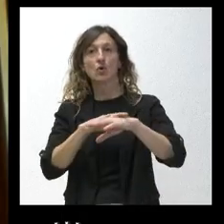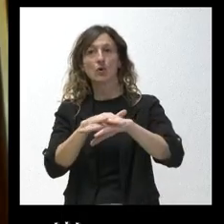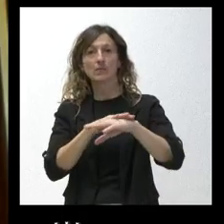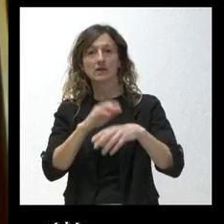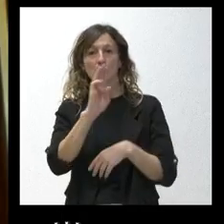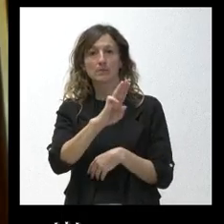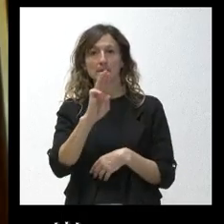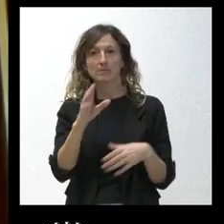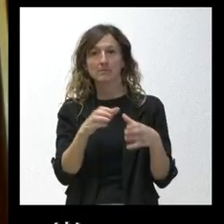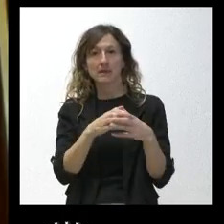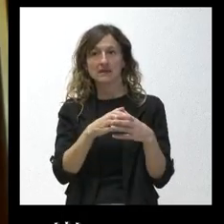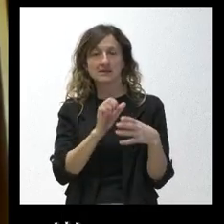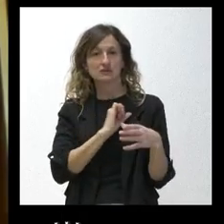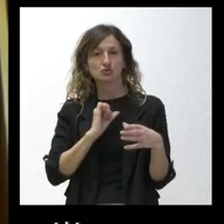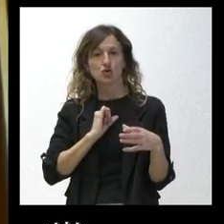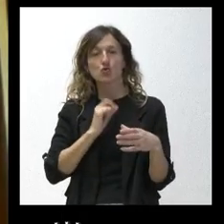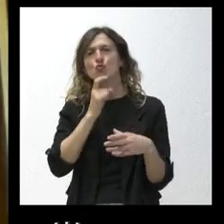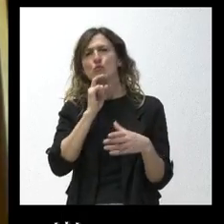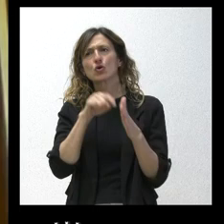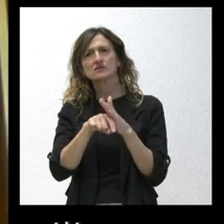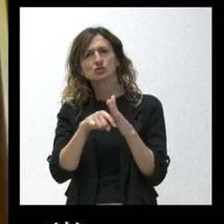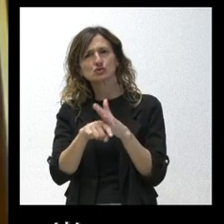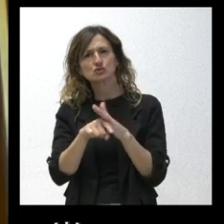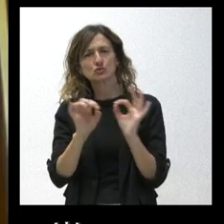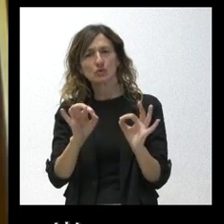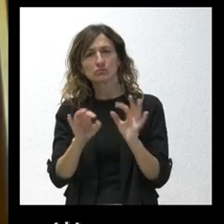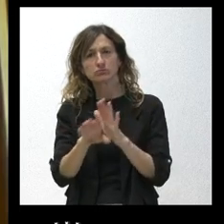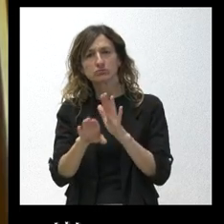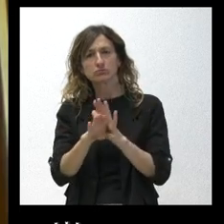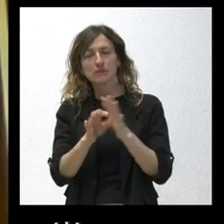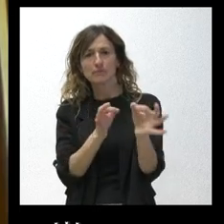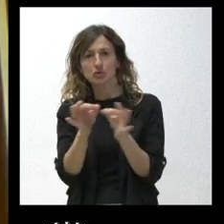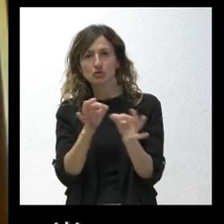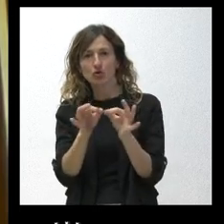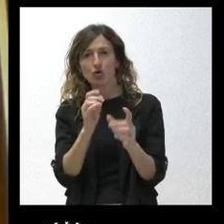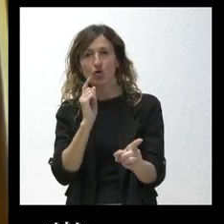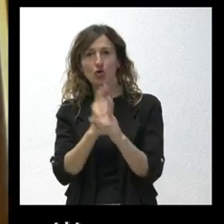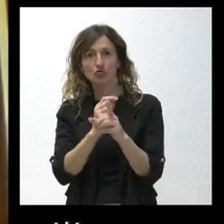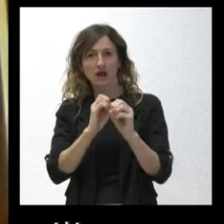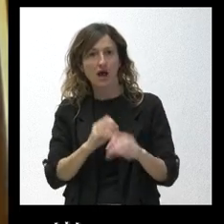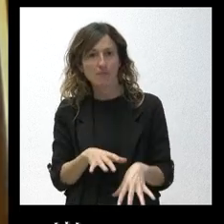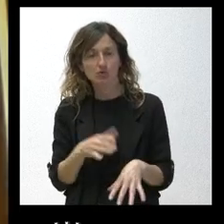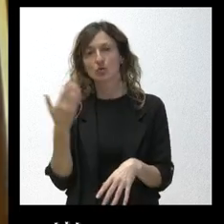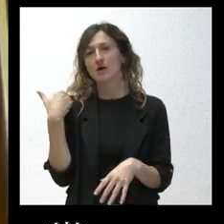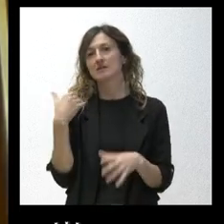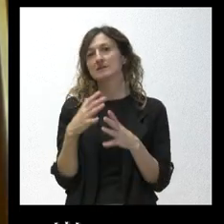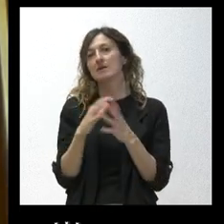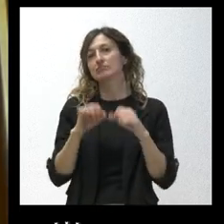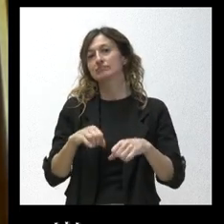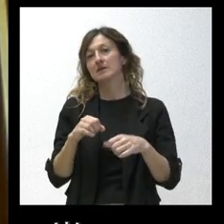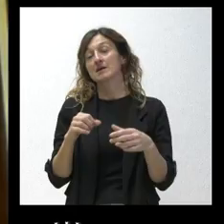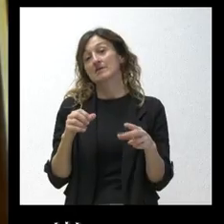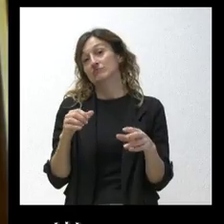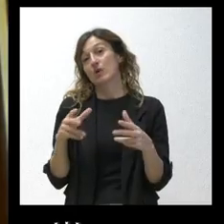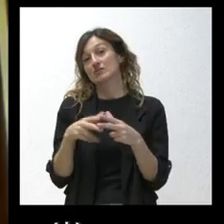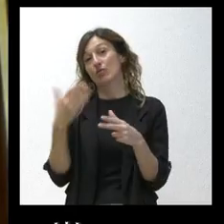Partido Popular qué va a hacer, cómo va a gestionar si va a continuar adelante con el protocolo antiaborto que se había pactado con los socios de gobierno de Vox